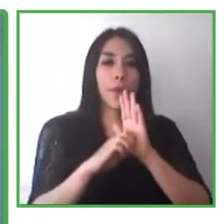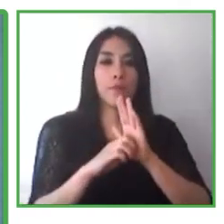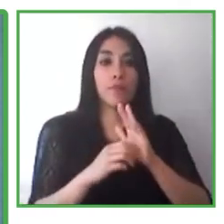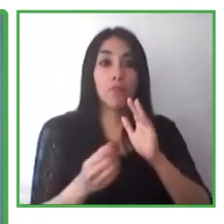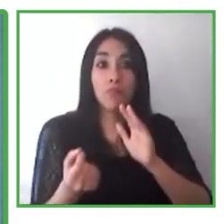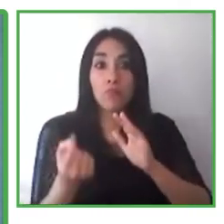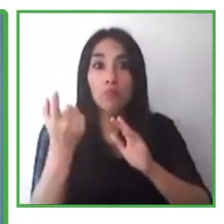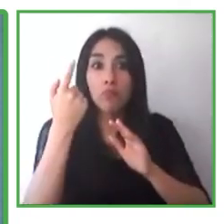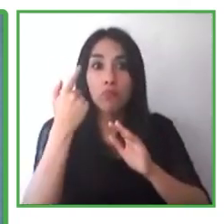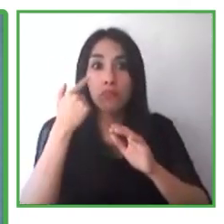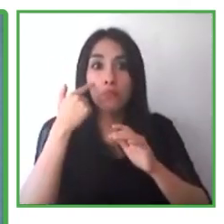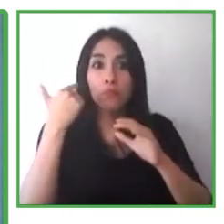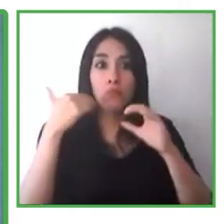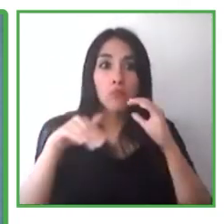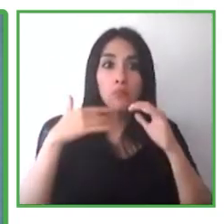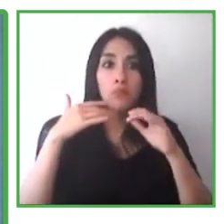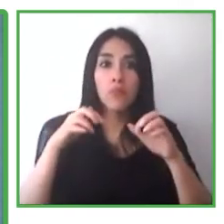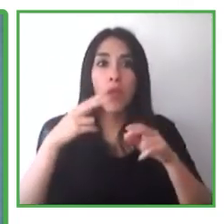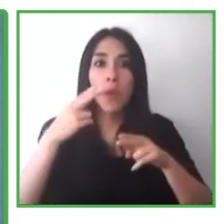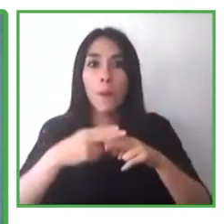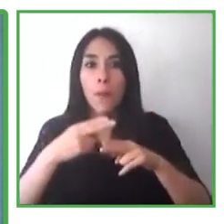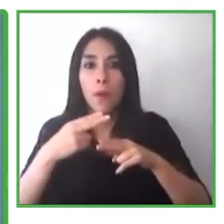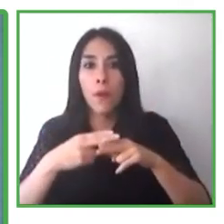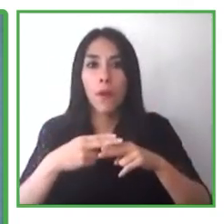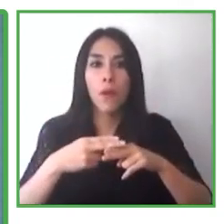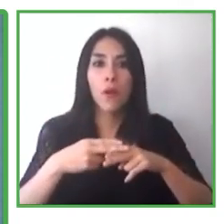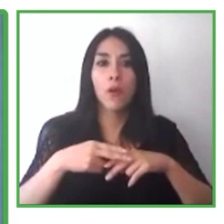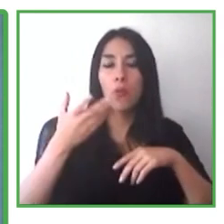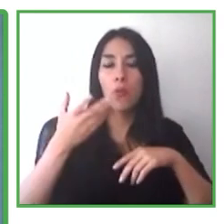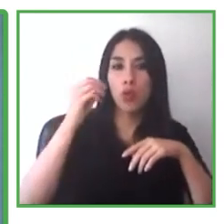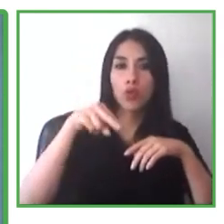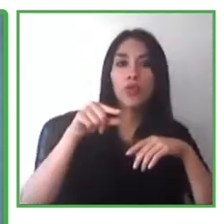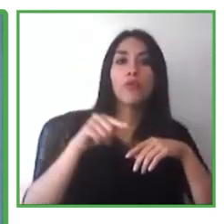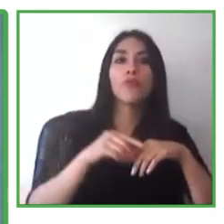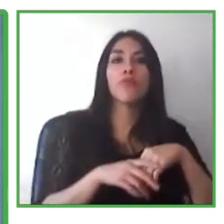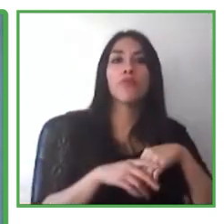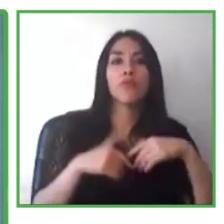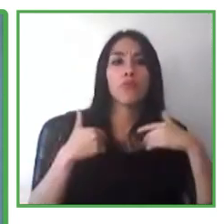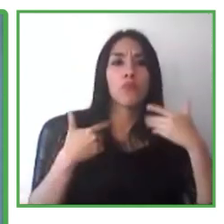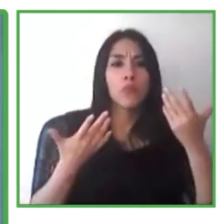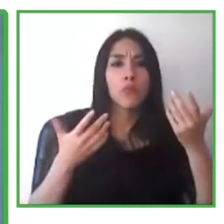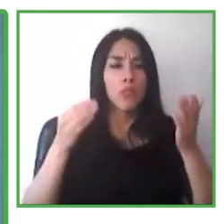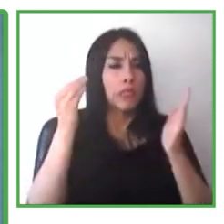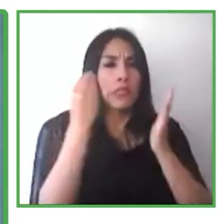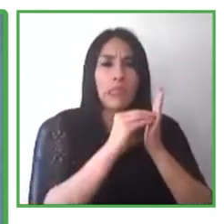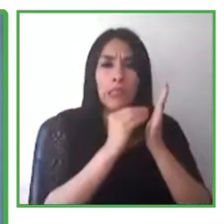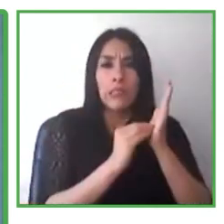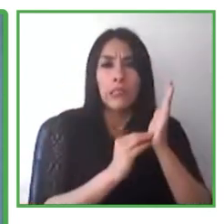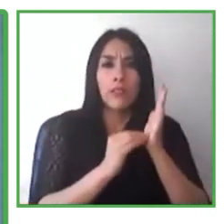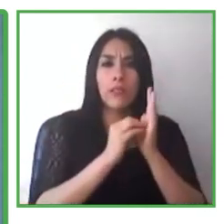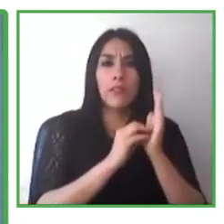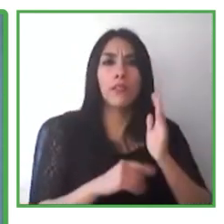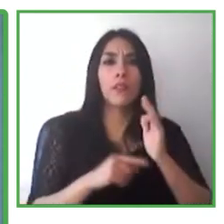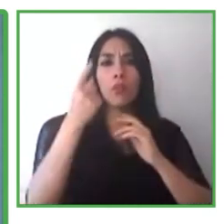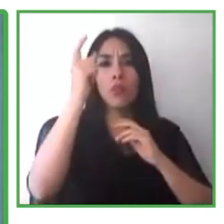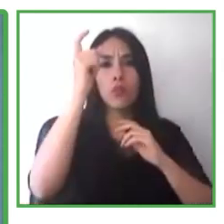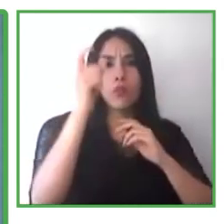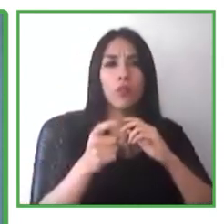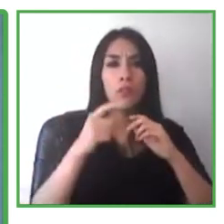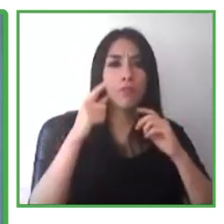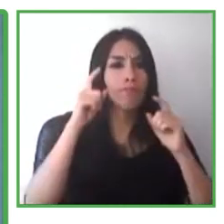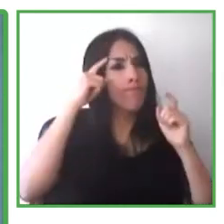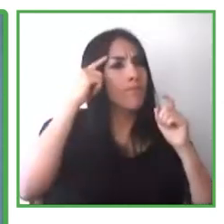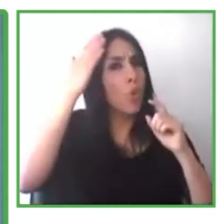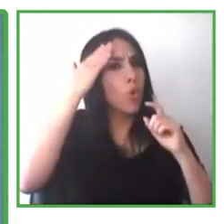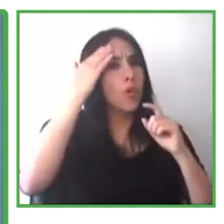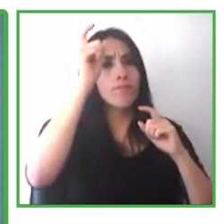perfil y competencias específicas. También recibimos cartas de postulaciones que dicen Bueno,